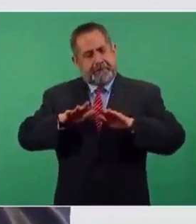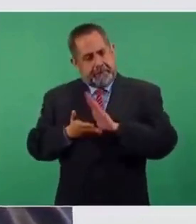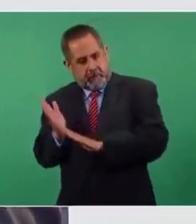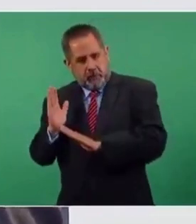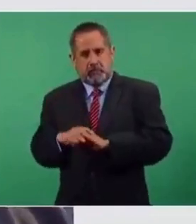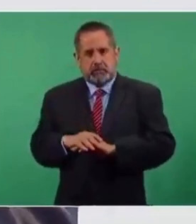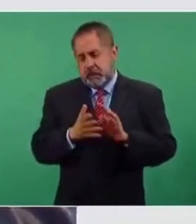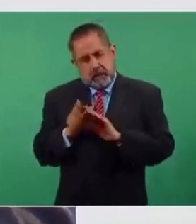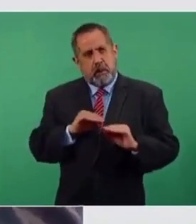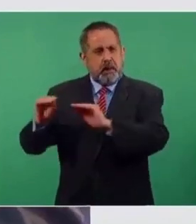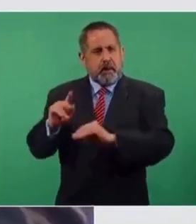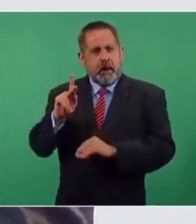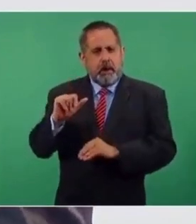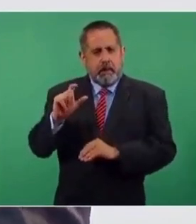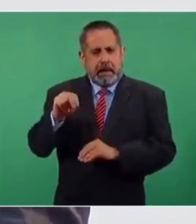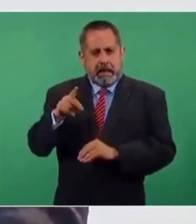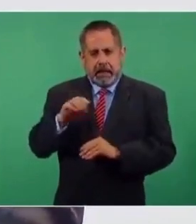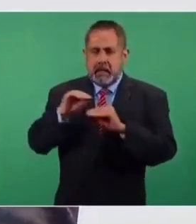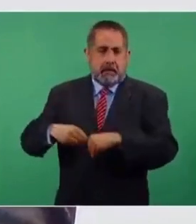Ahí sí, a Palenque.